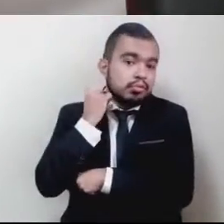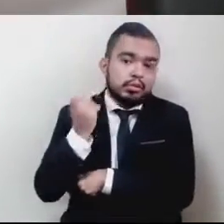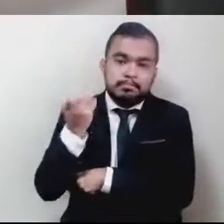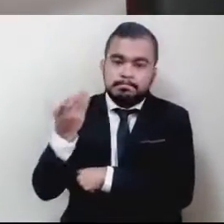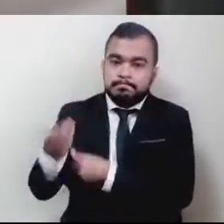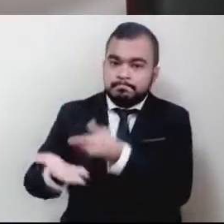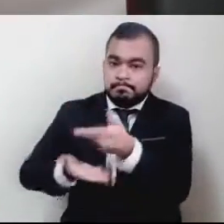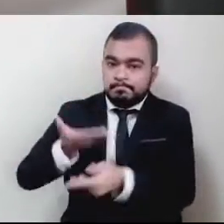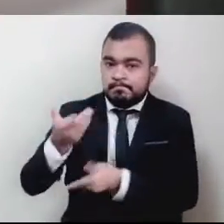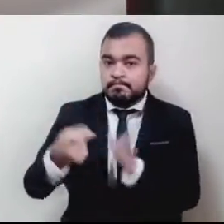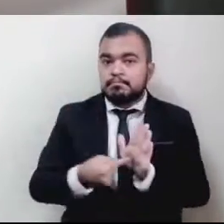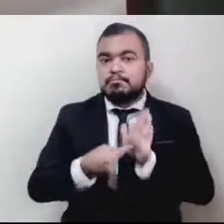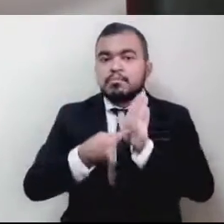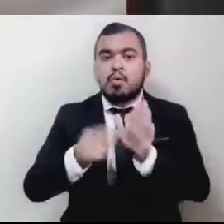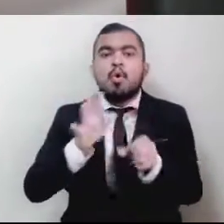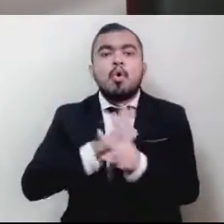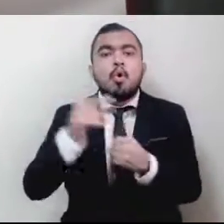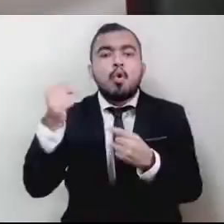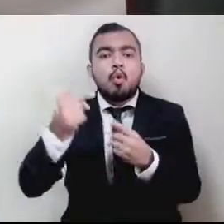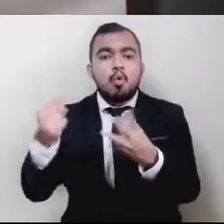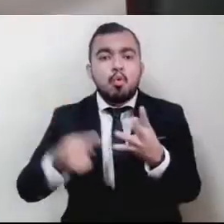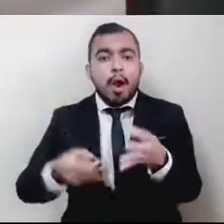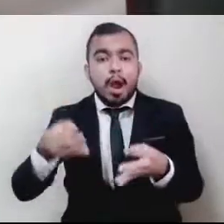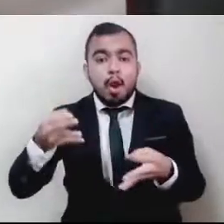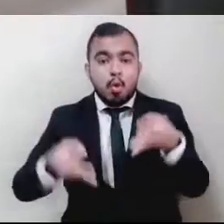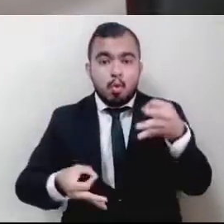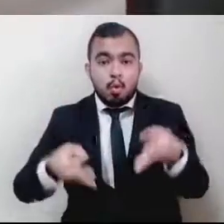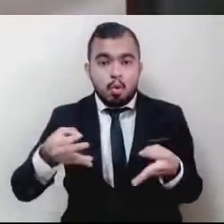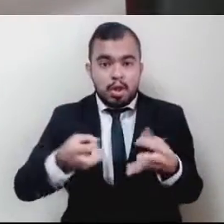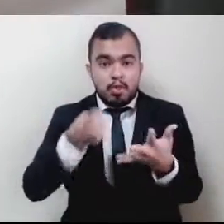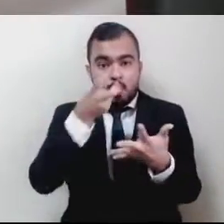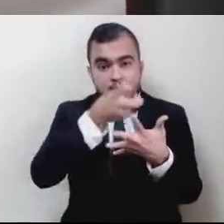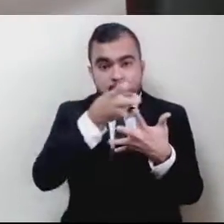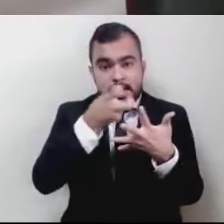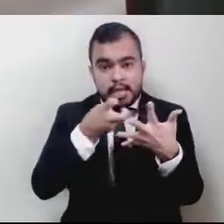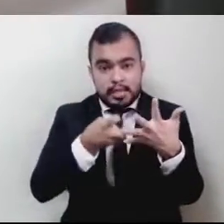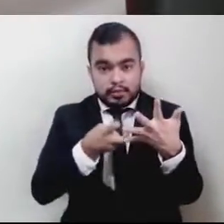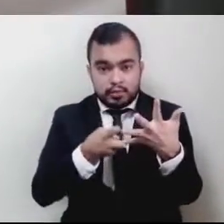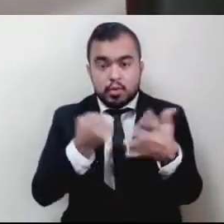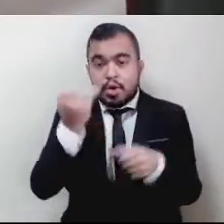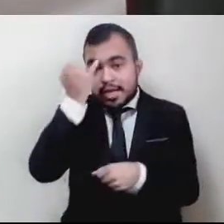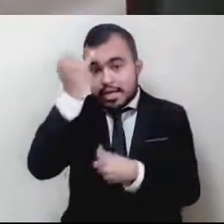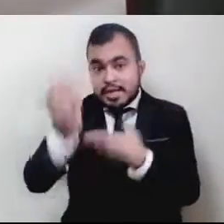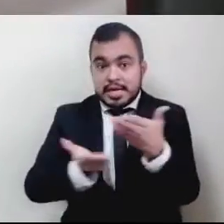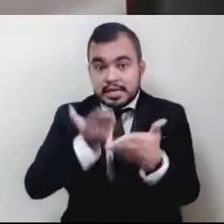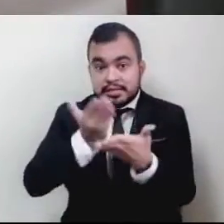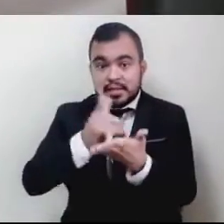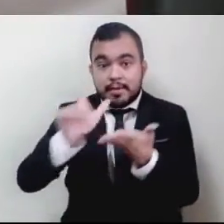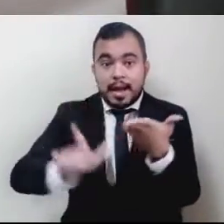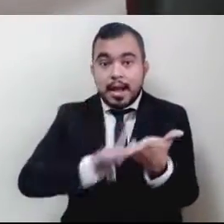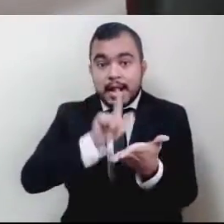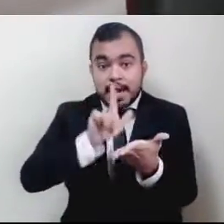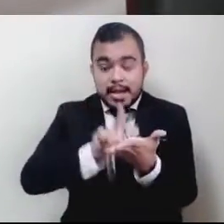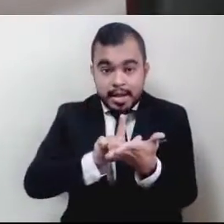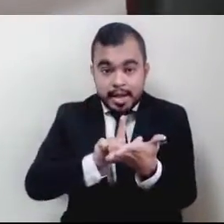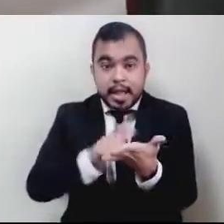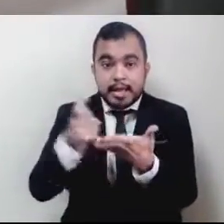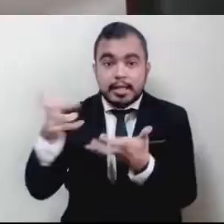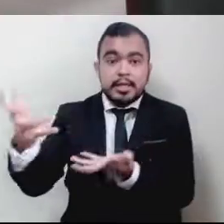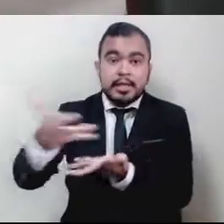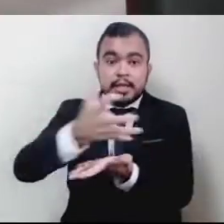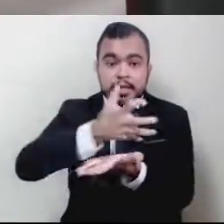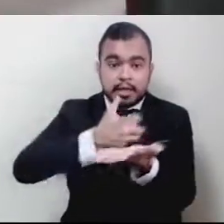conducto, los instrumentos jurídicos siguientes. Iniciativa de Ley de Ingresos del Estado de México para el